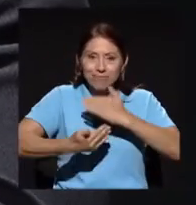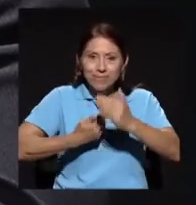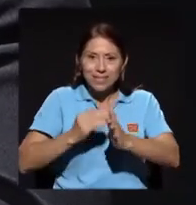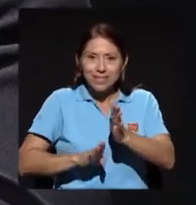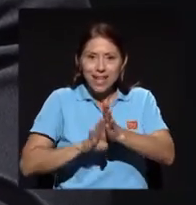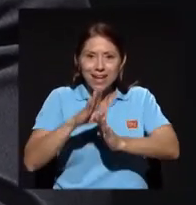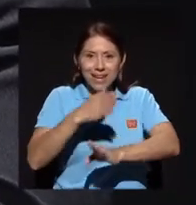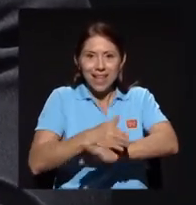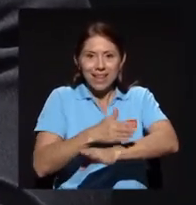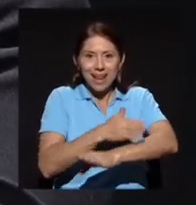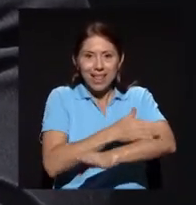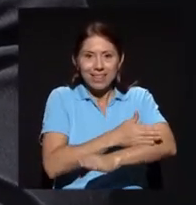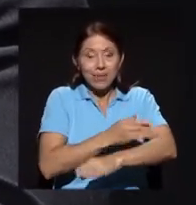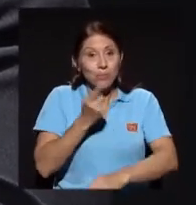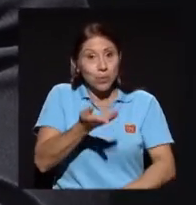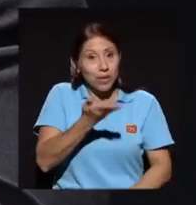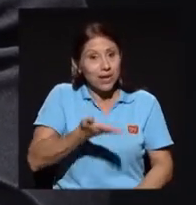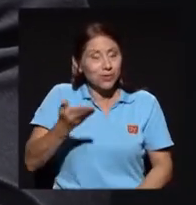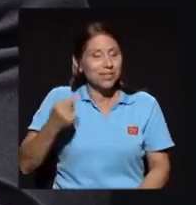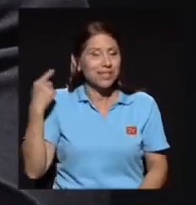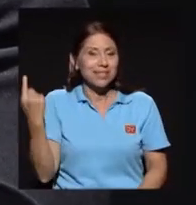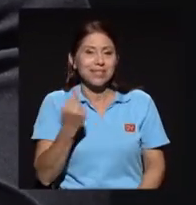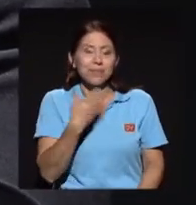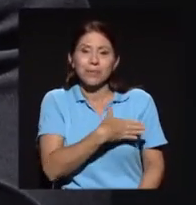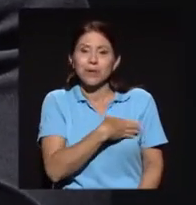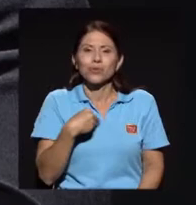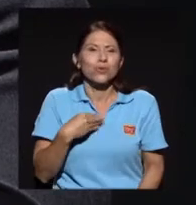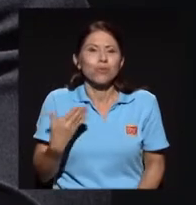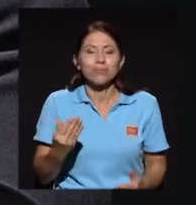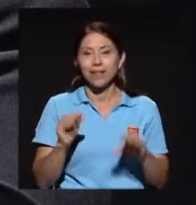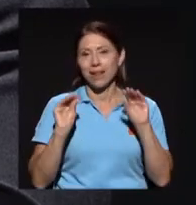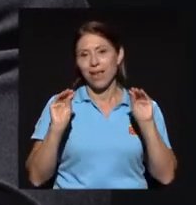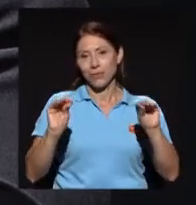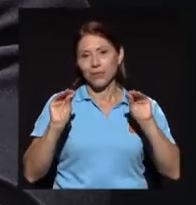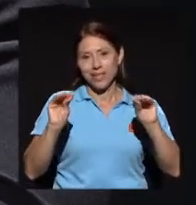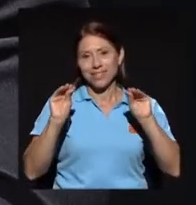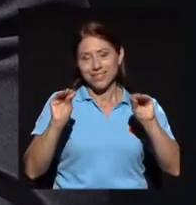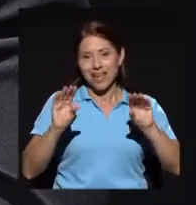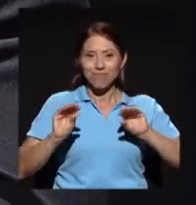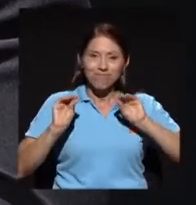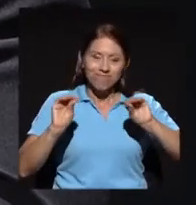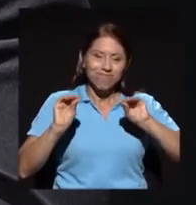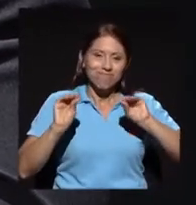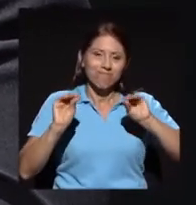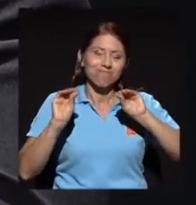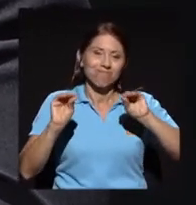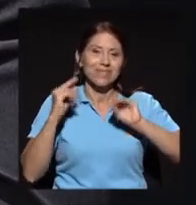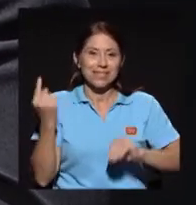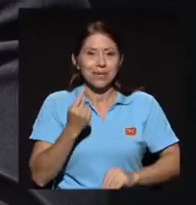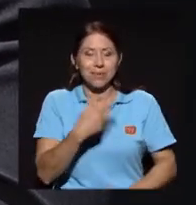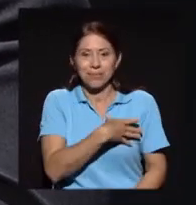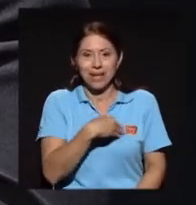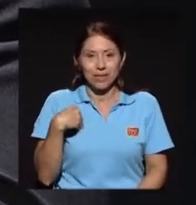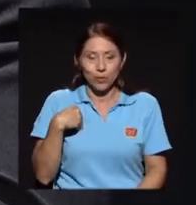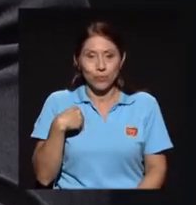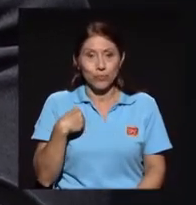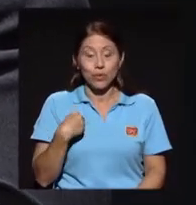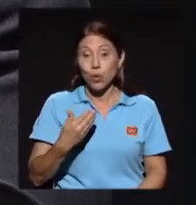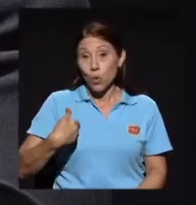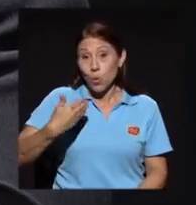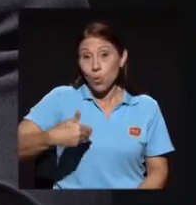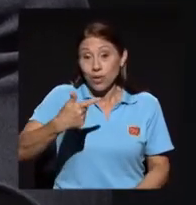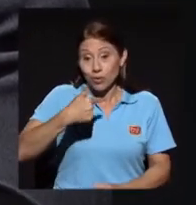Y una de las cosas que siempre me gustó fue la docencia, o siempre me encantó la docencia. Y cuando, justamente, iba a salir del